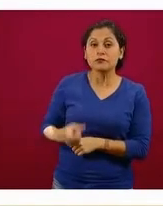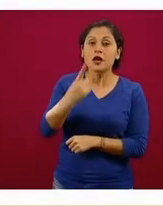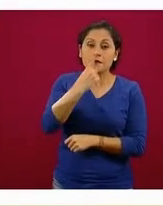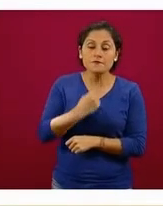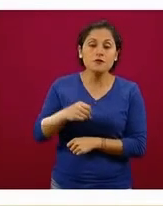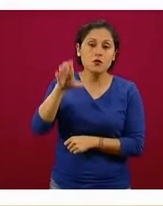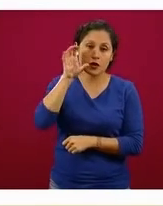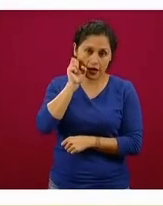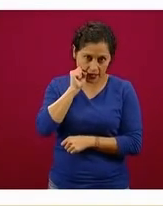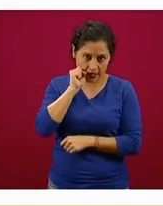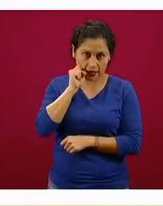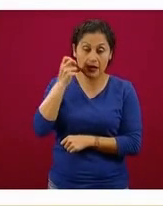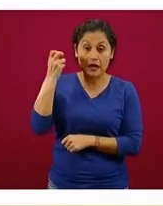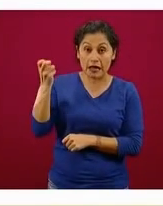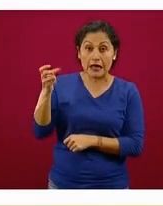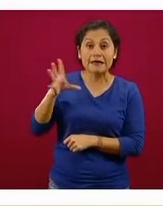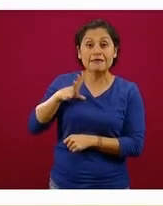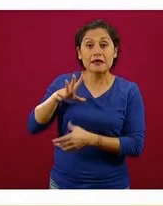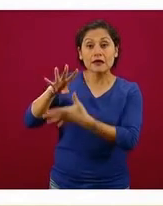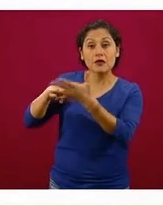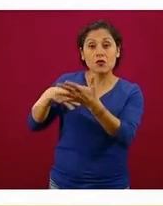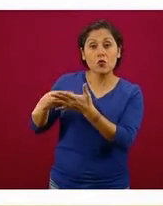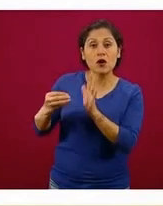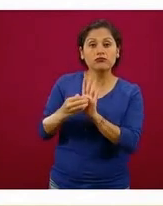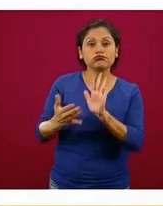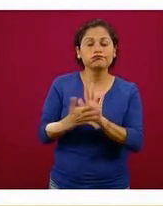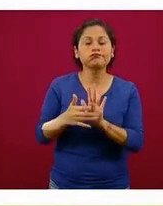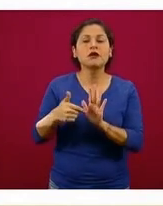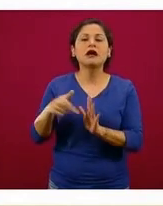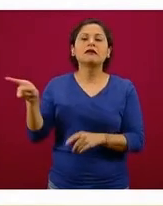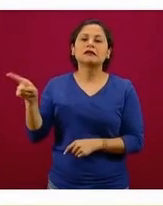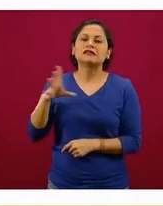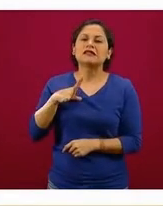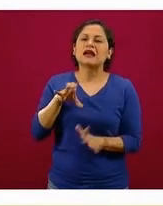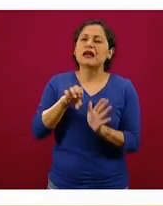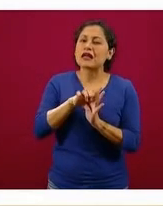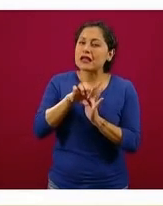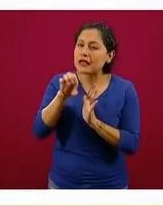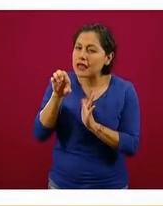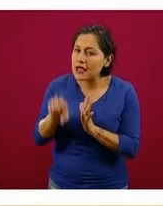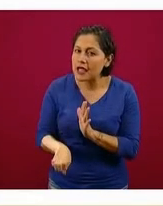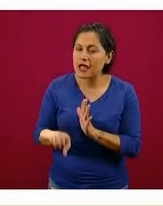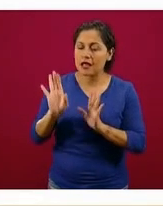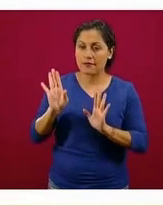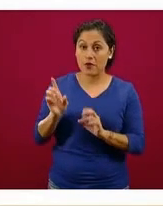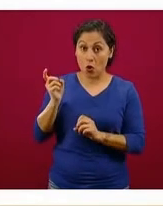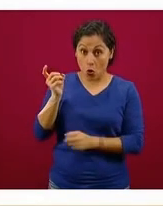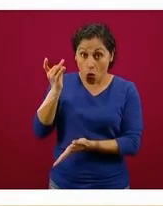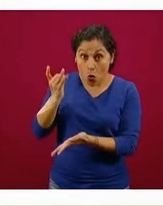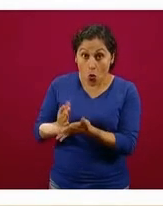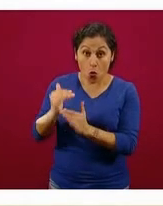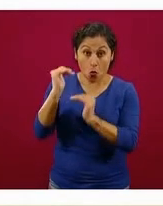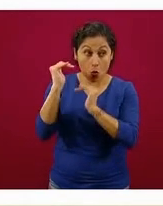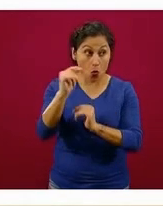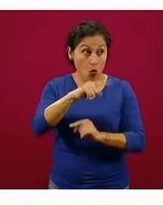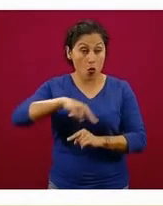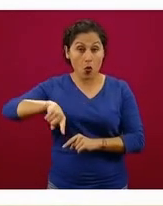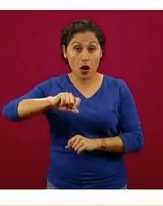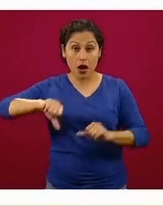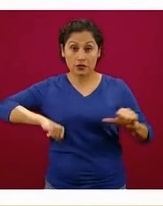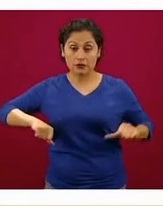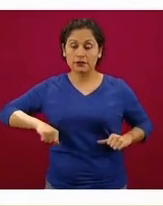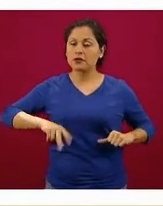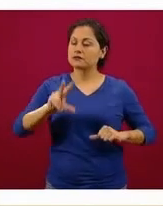de ejemplos, ejemplos. No quiere decir que estas actividades agotan todo el repertorio de actividades.